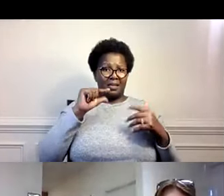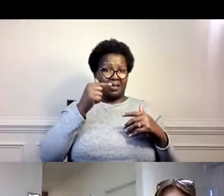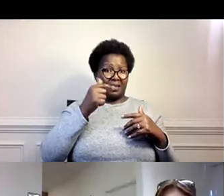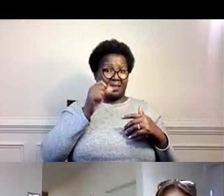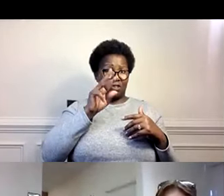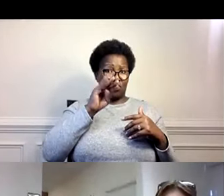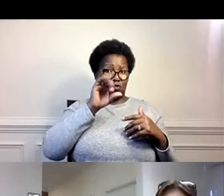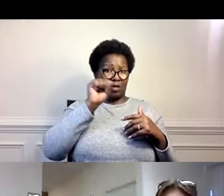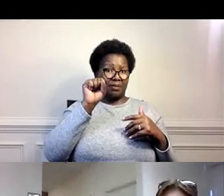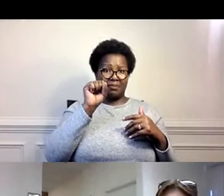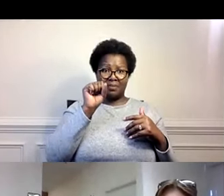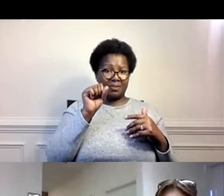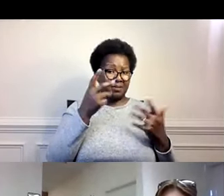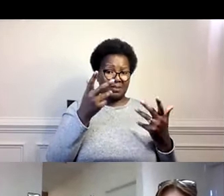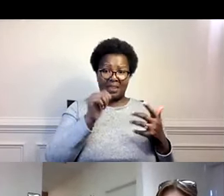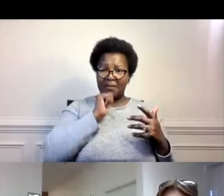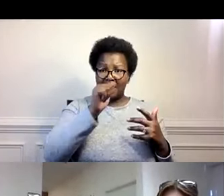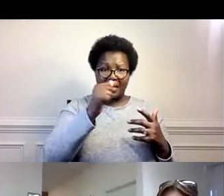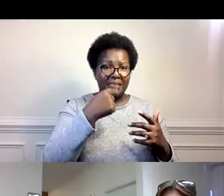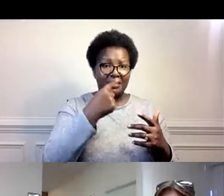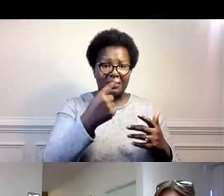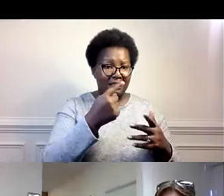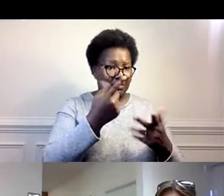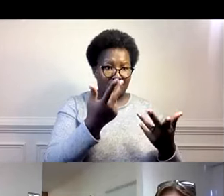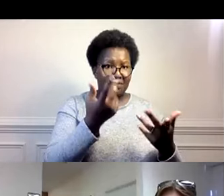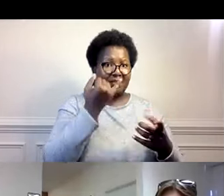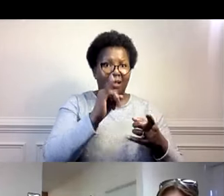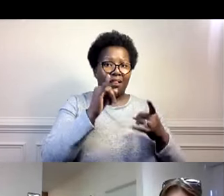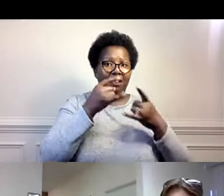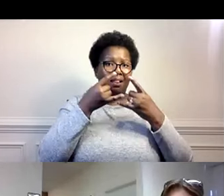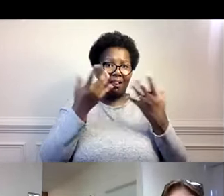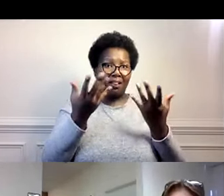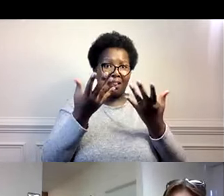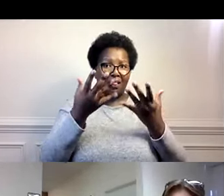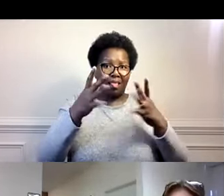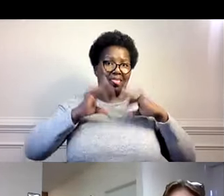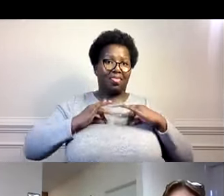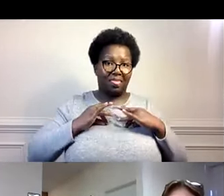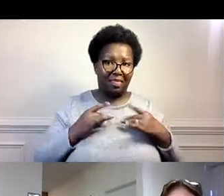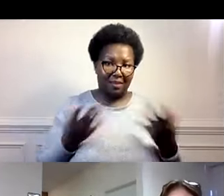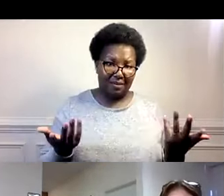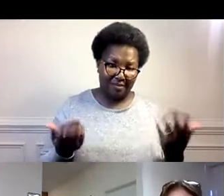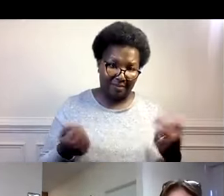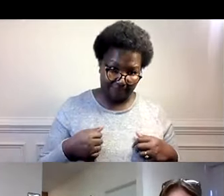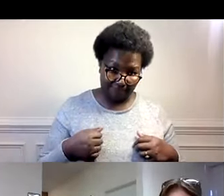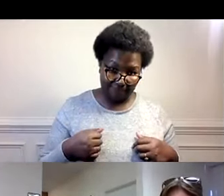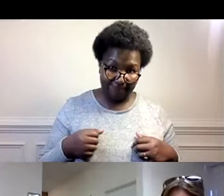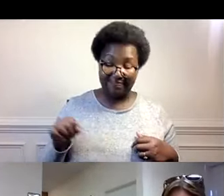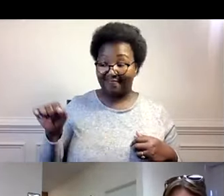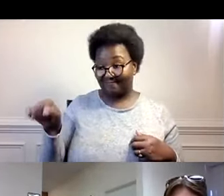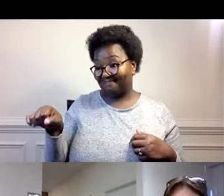ellos porque están en su máscara. Y de hecho, si estás justo al lado de una persona, estás